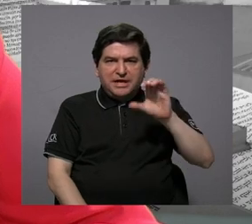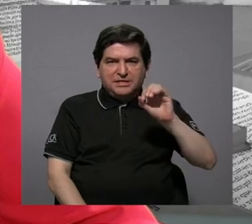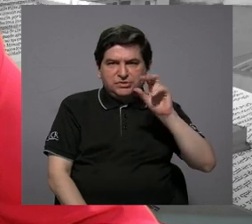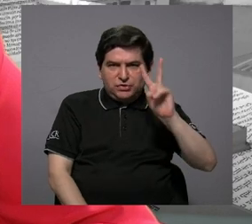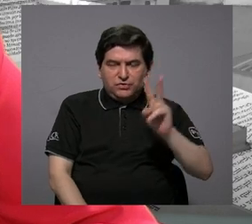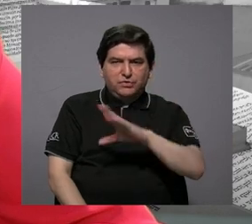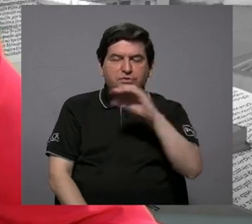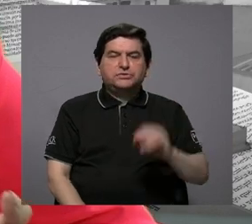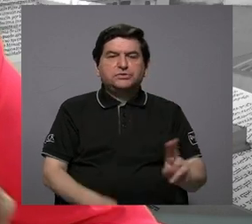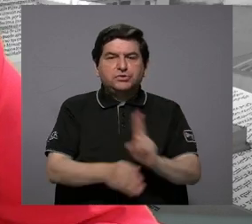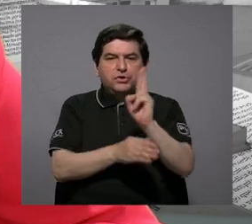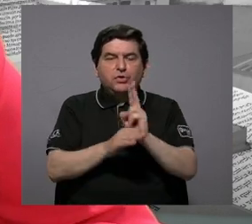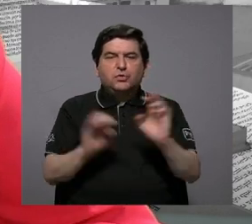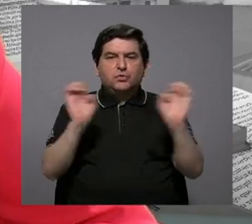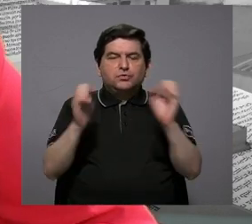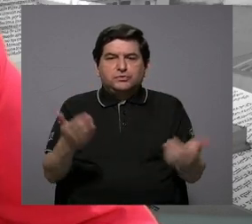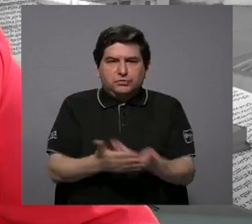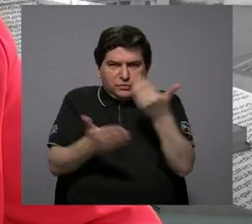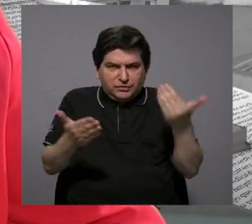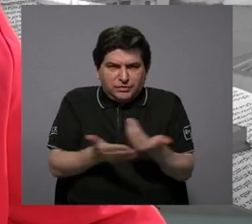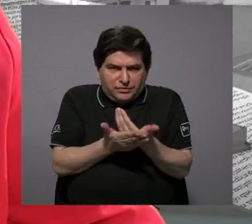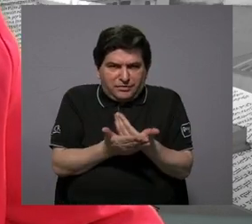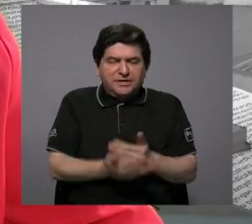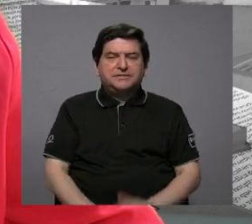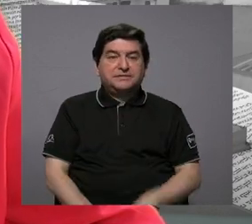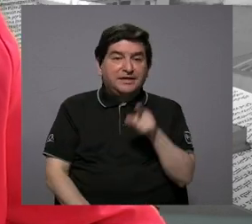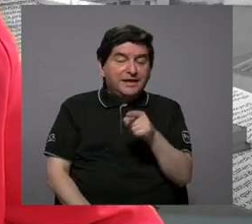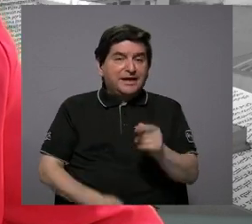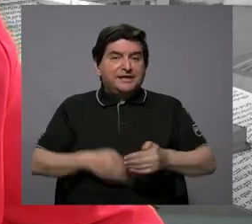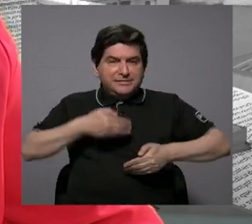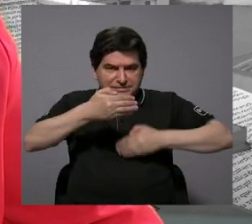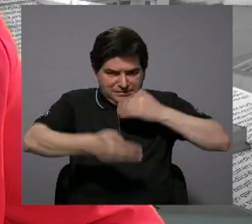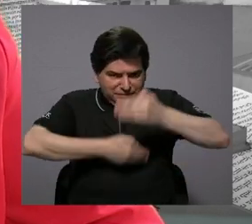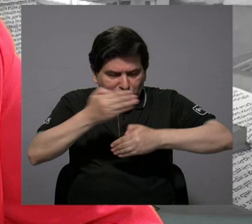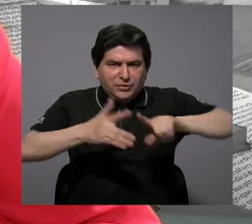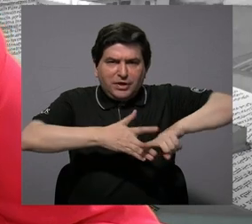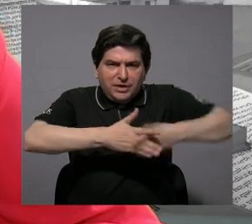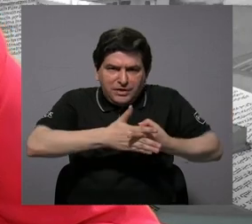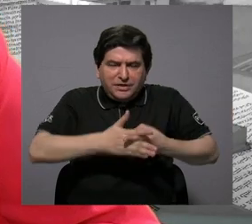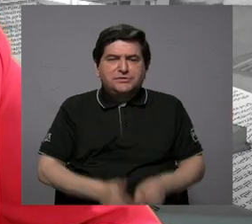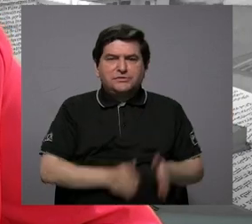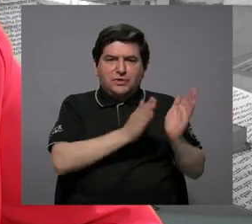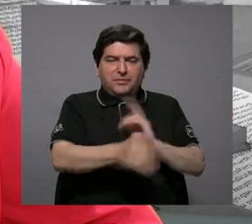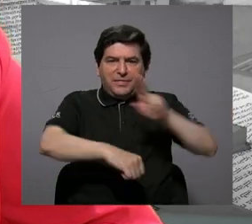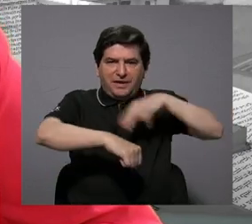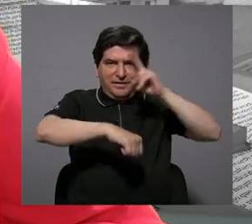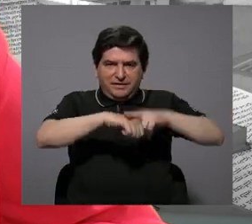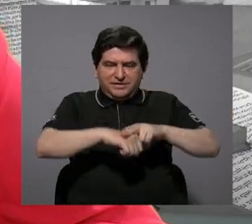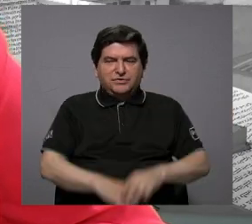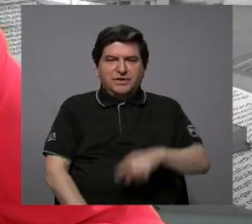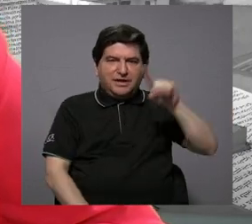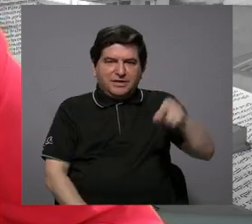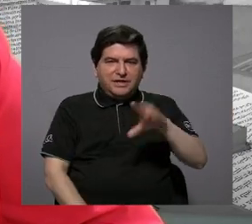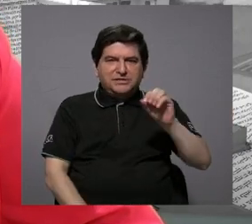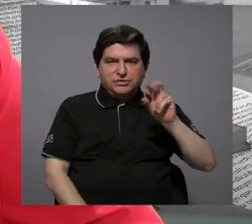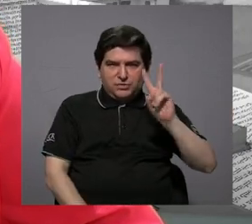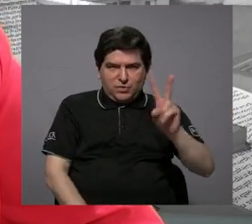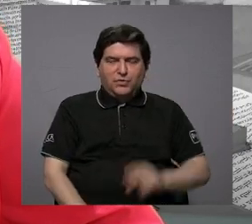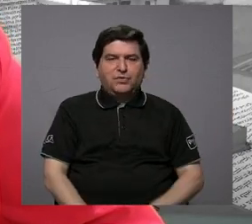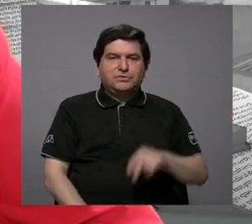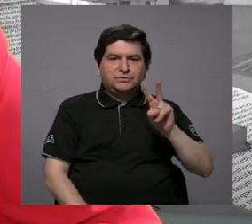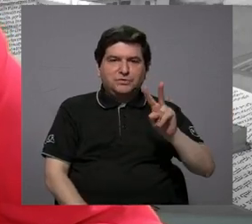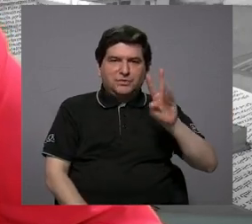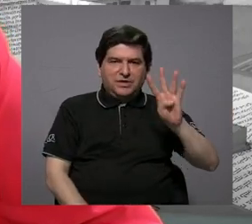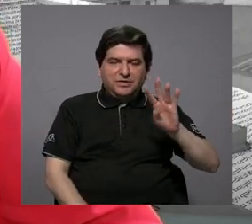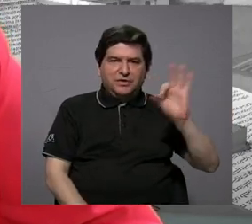y uso de energías renovables? Esa ruta se lanzó en el Plan Nacional de Descarbonización el